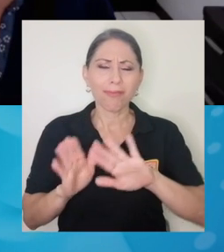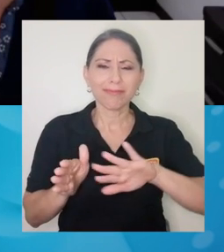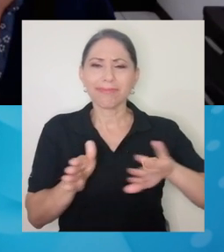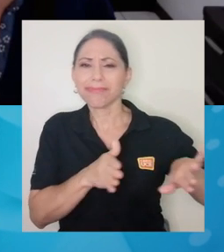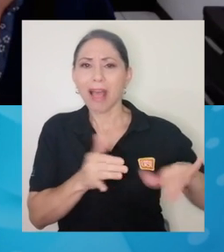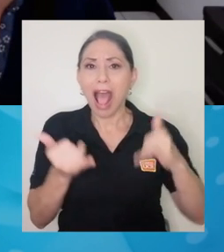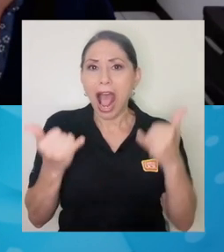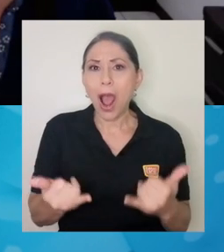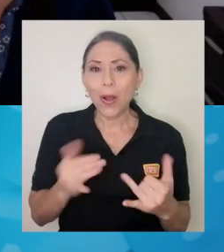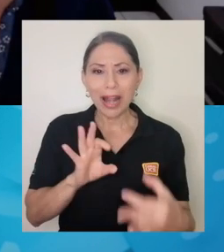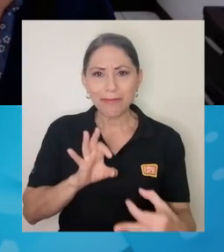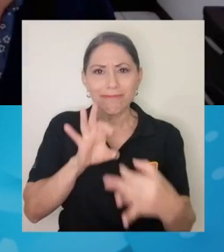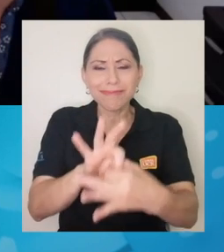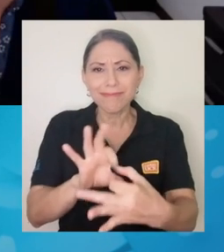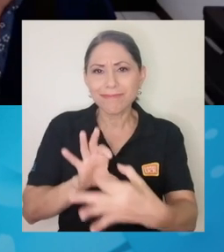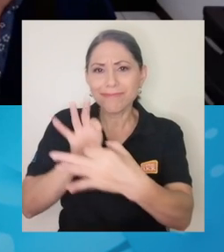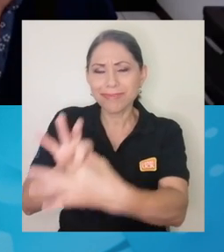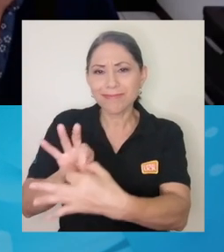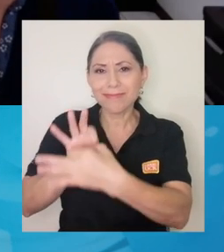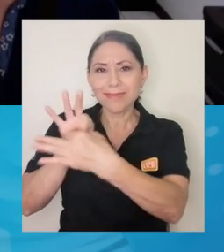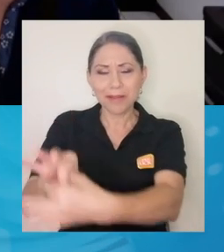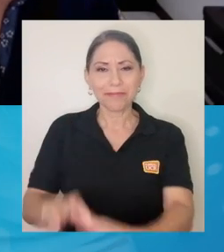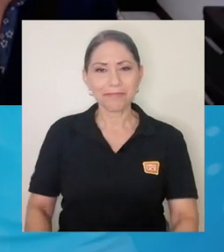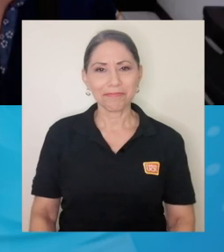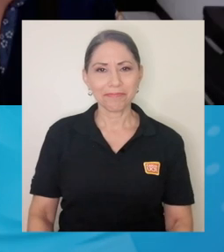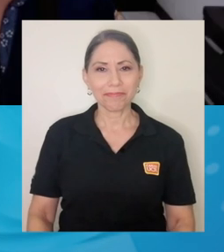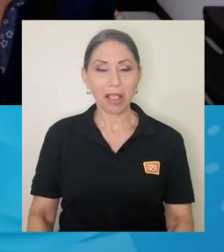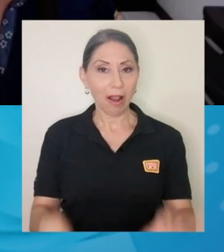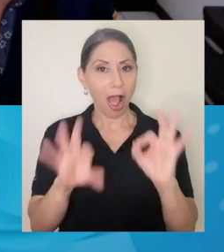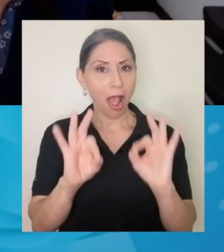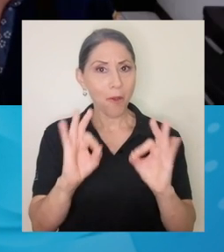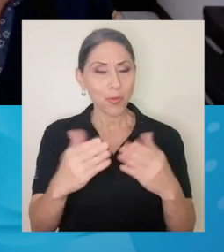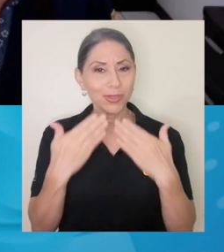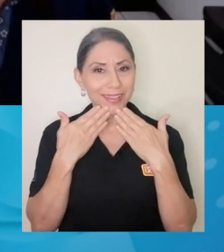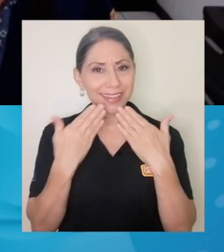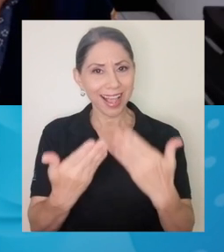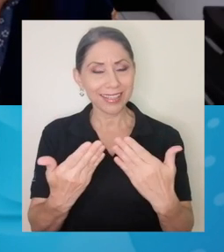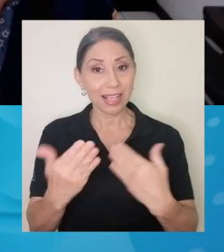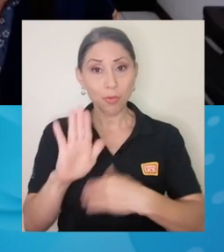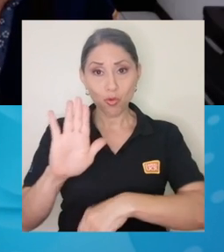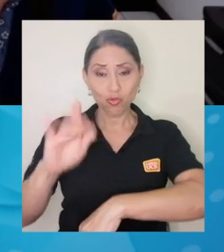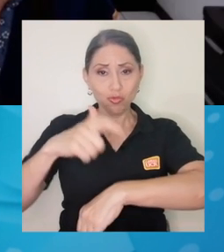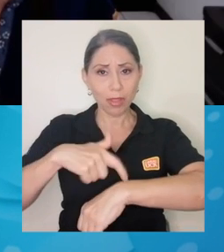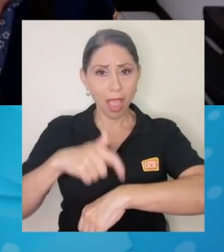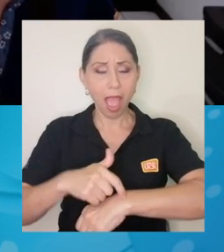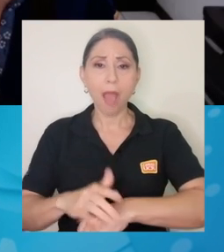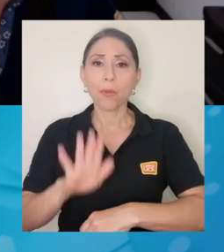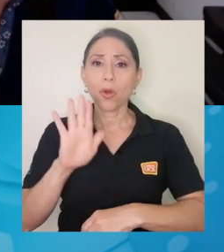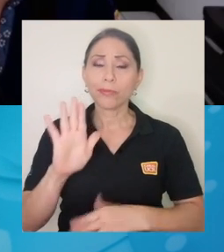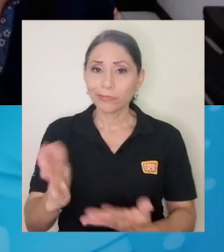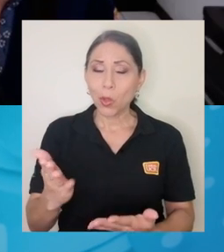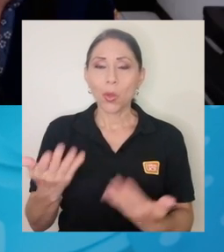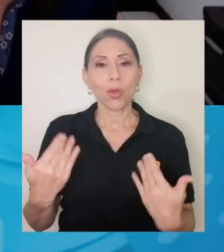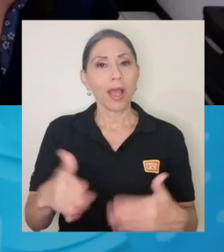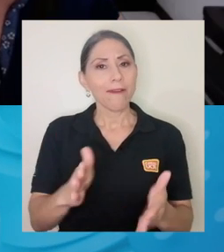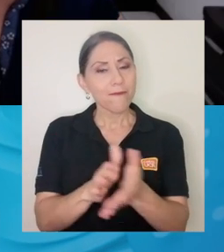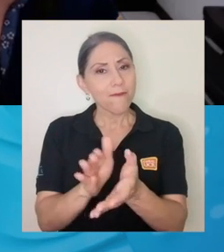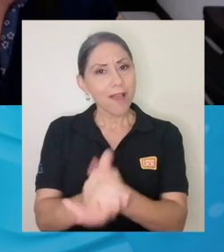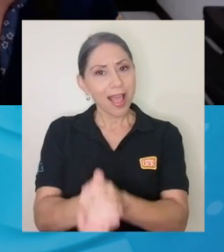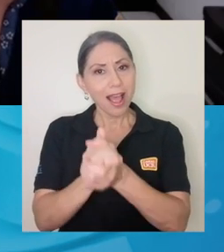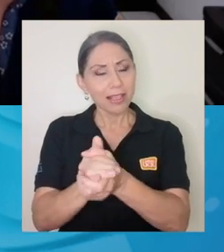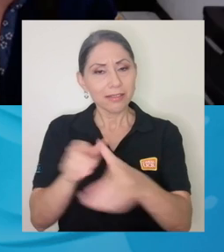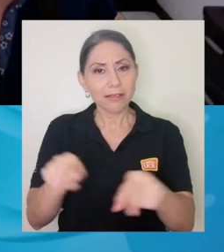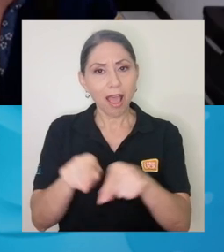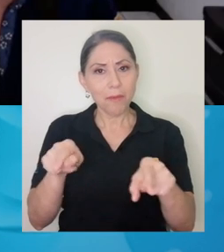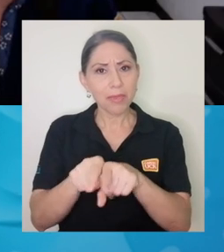buscar más bien estrechar esos vínculos. Claro, bien, muchísimas gracias Leonora por el tiempo, por el espacio, y muchísimas felicidades también